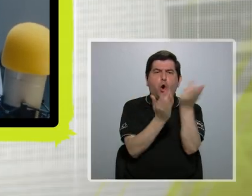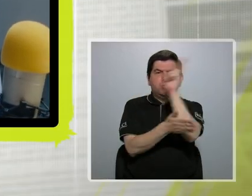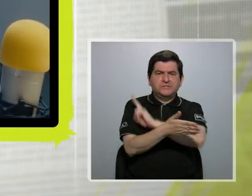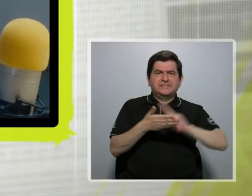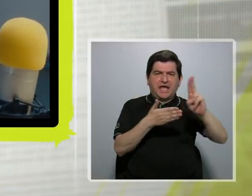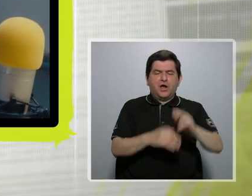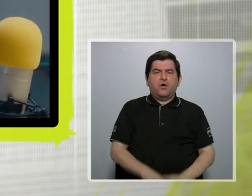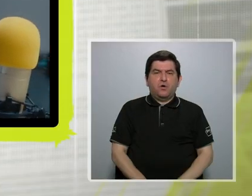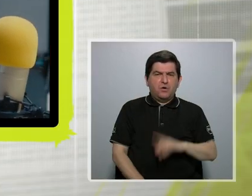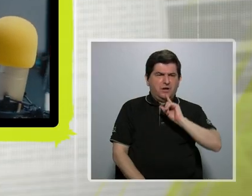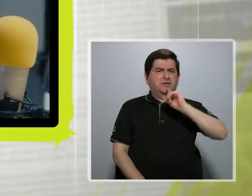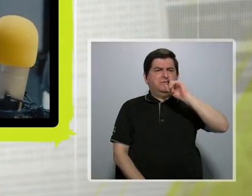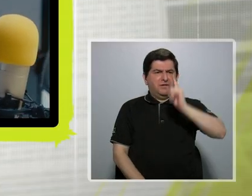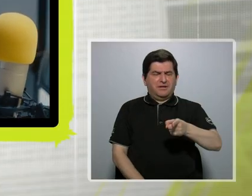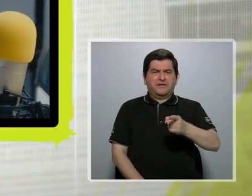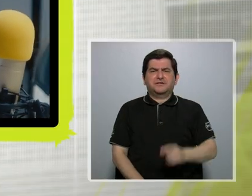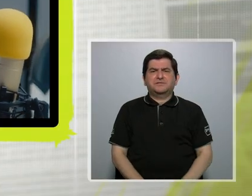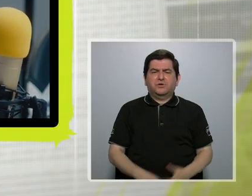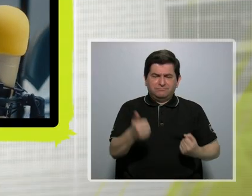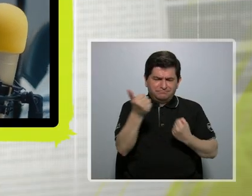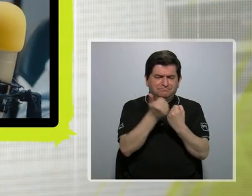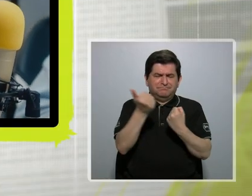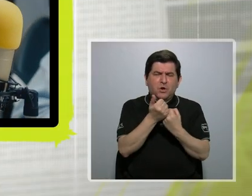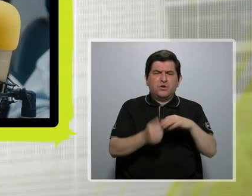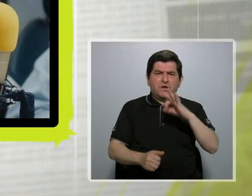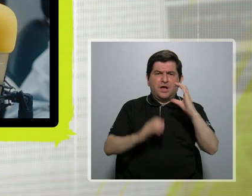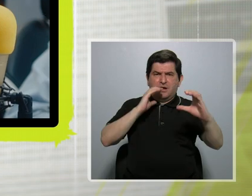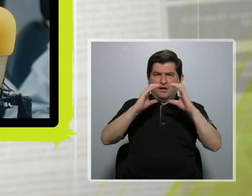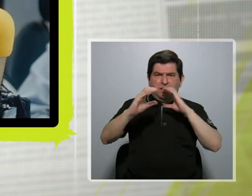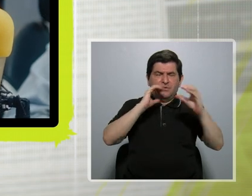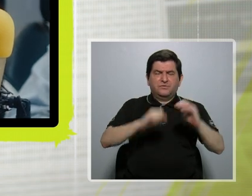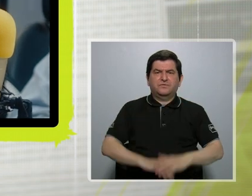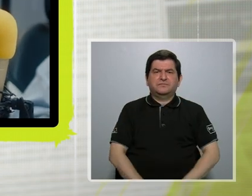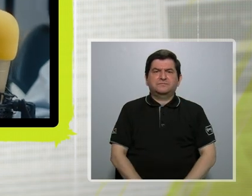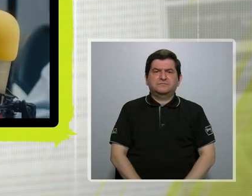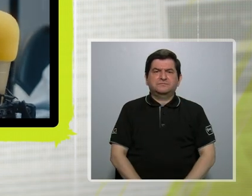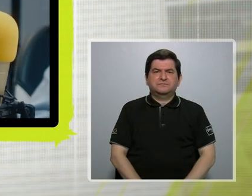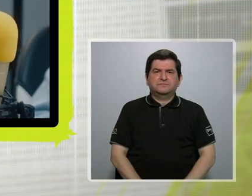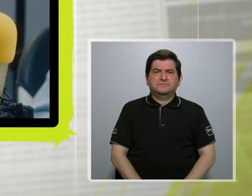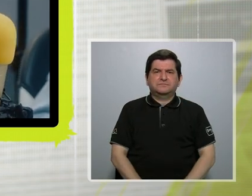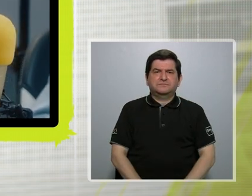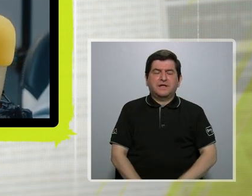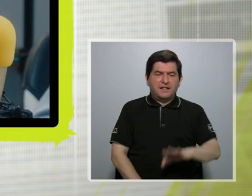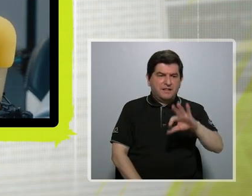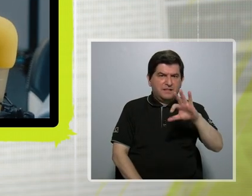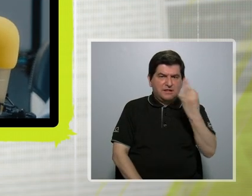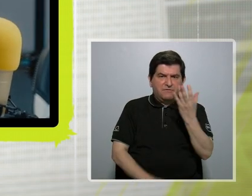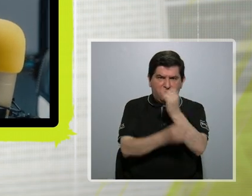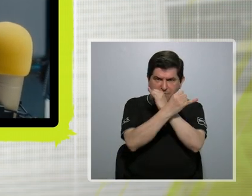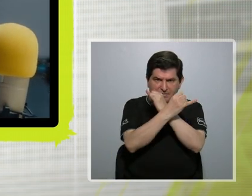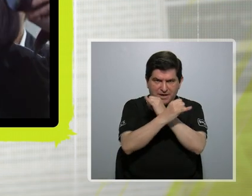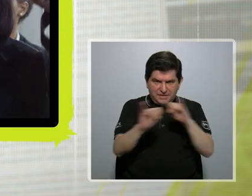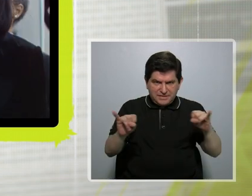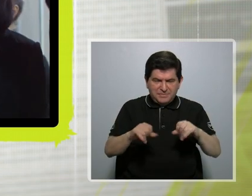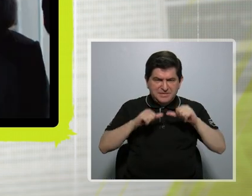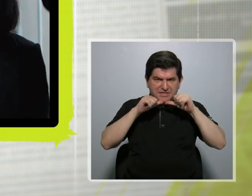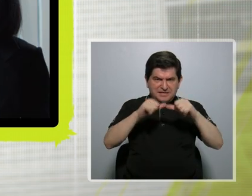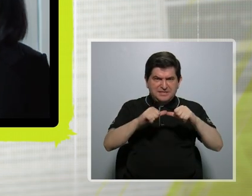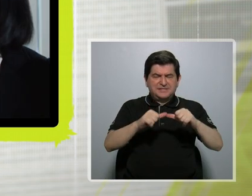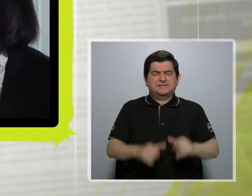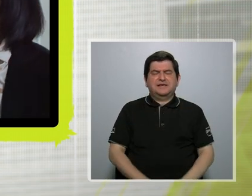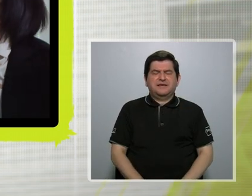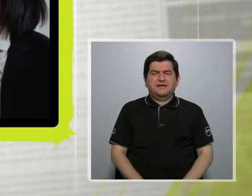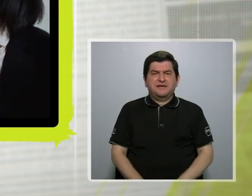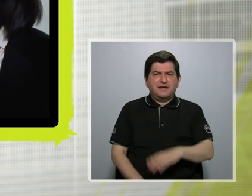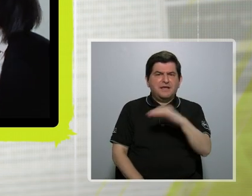y se pronunció en el apoyo a los medios de comunicación independientes de seguir con esa independencia